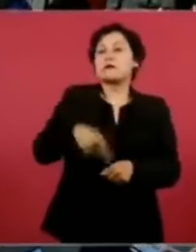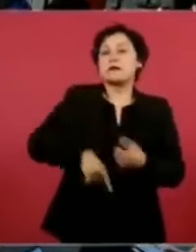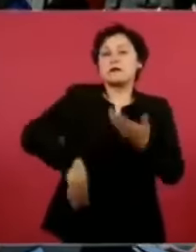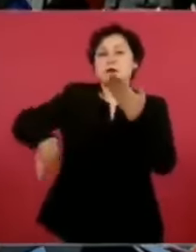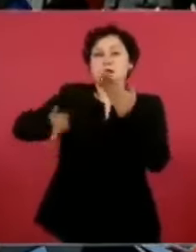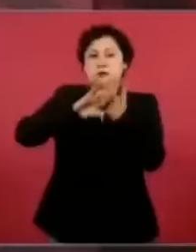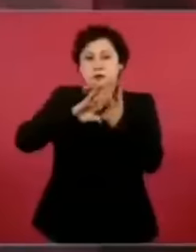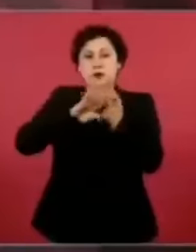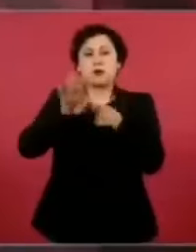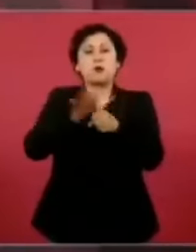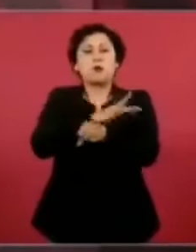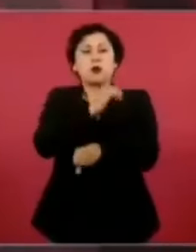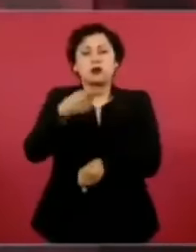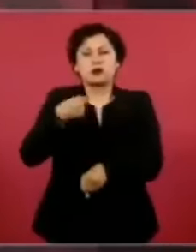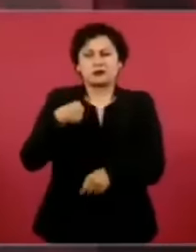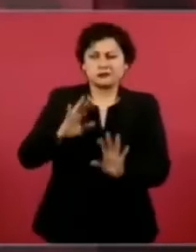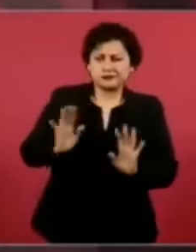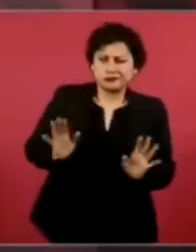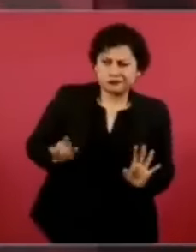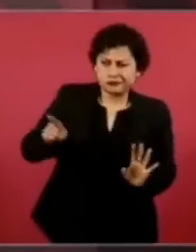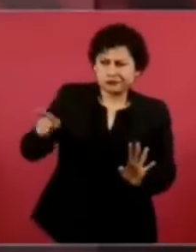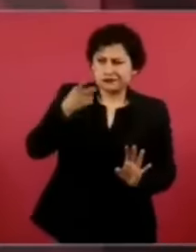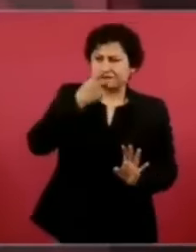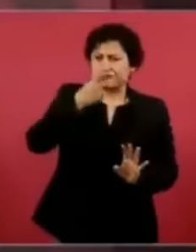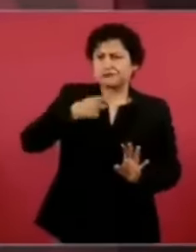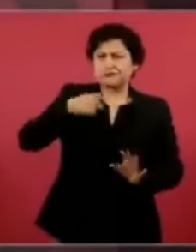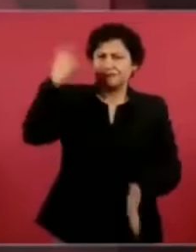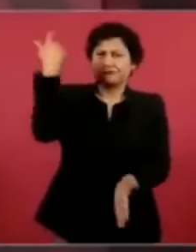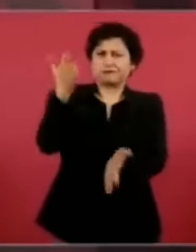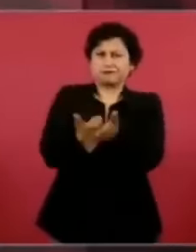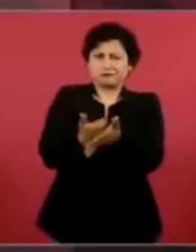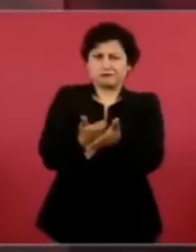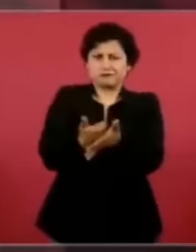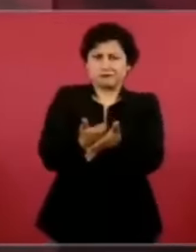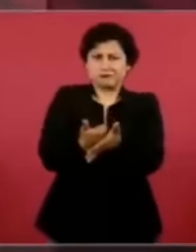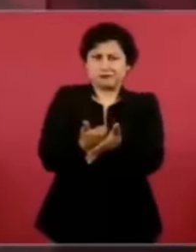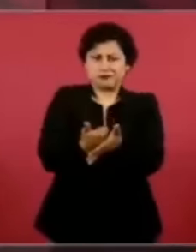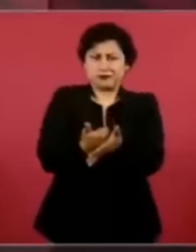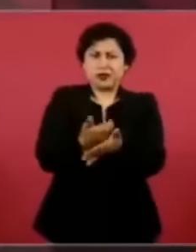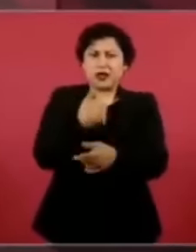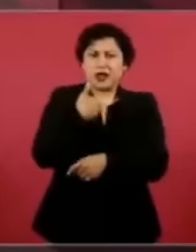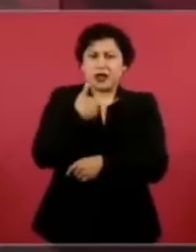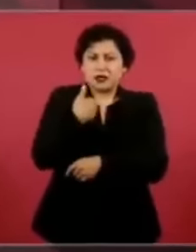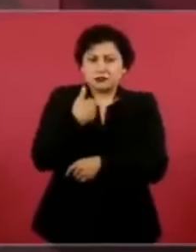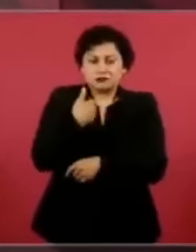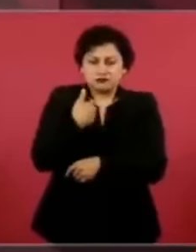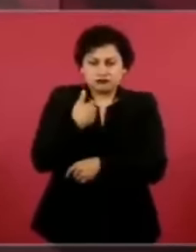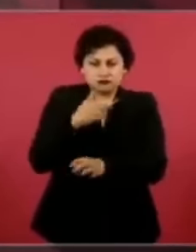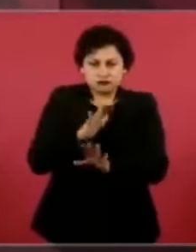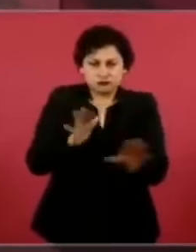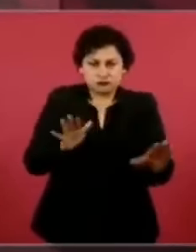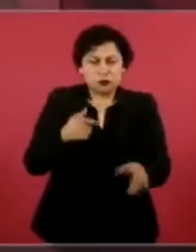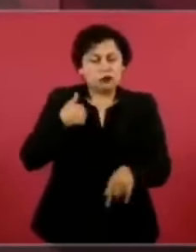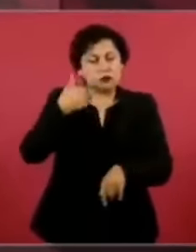no se me olvida la cantidad porque tiene que ver con una fecha histórica, mil ochocientos diez